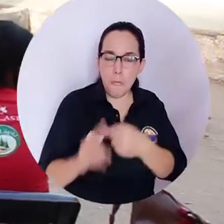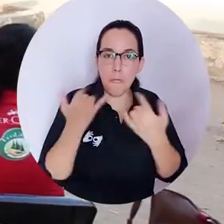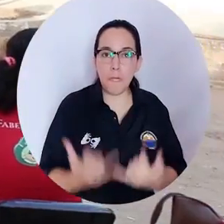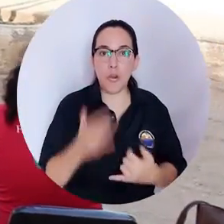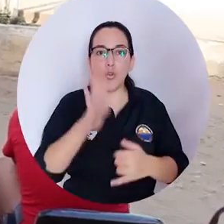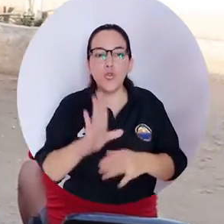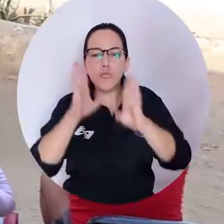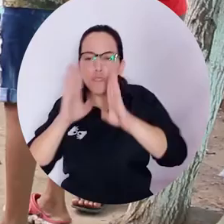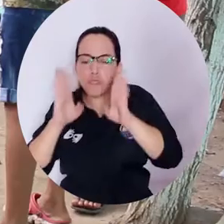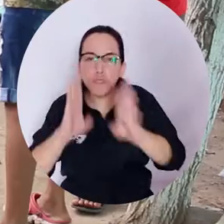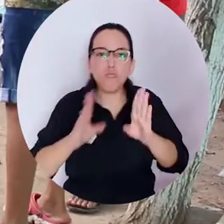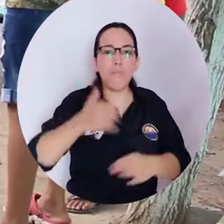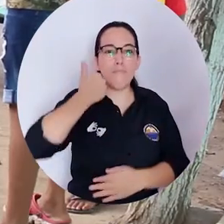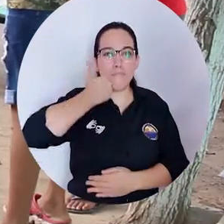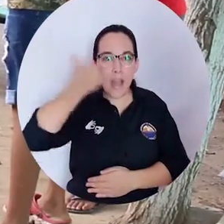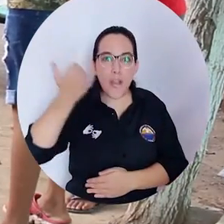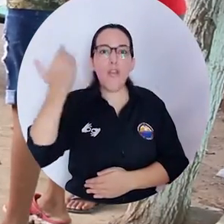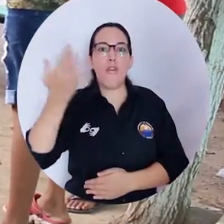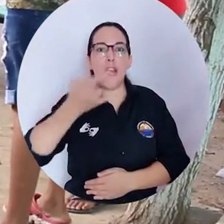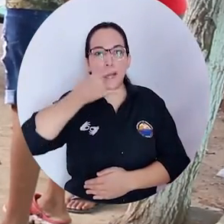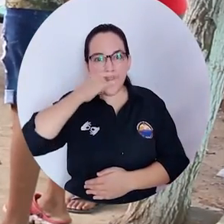adultos mayores, adolescentes y niños.